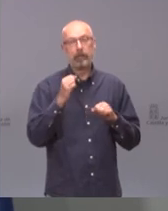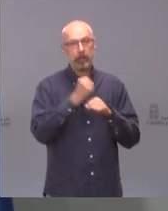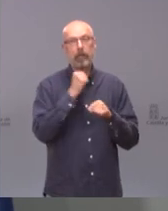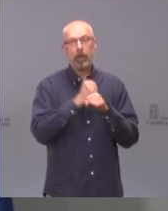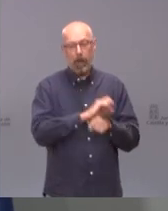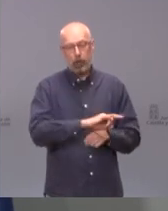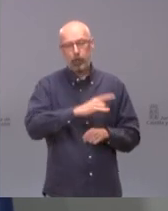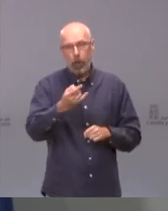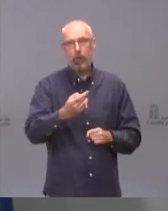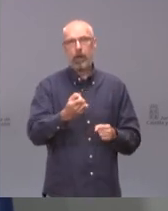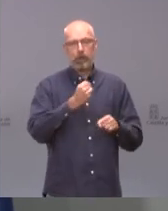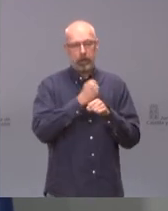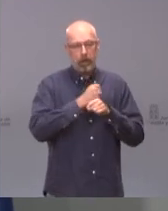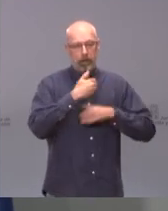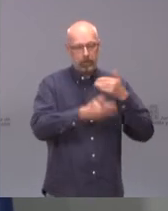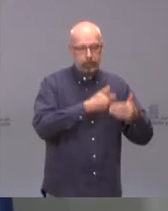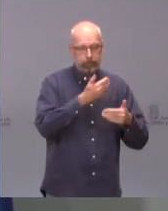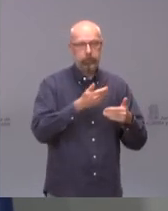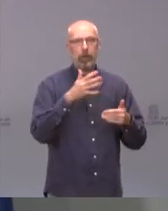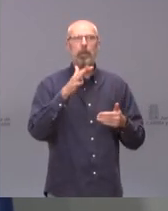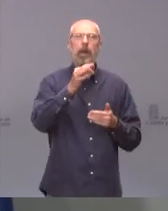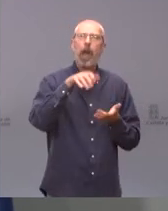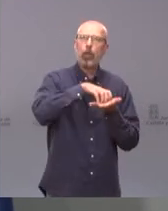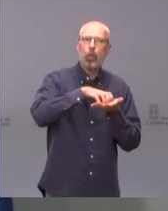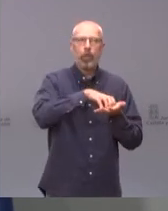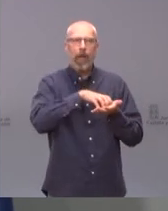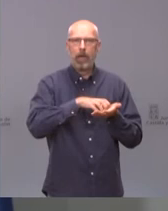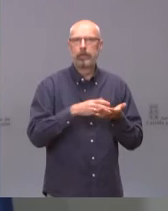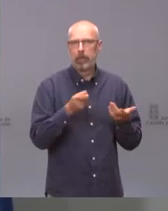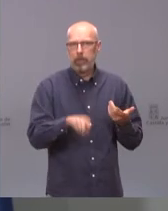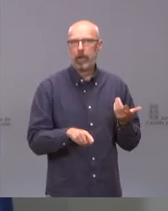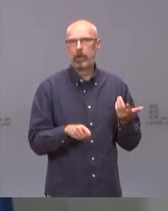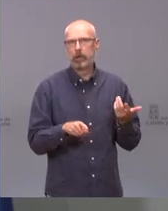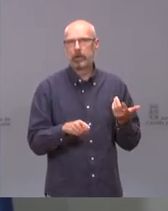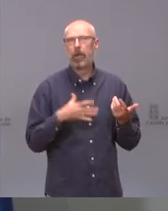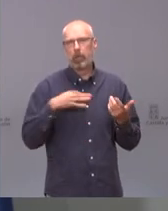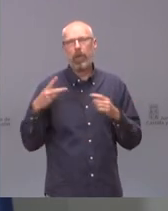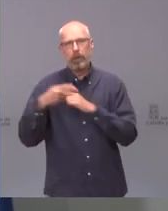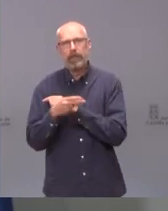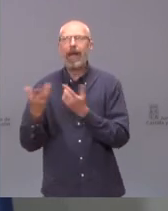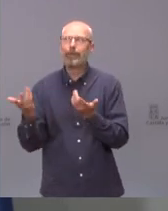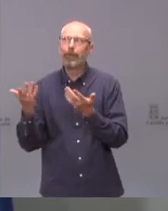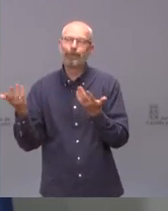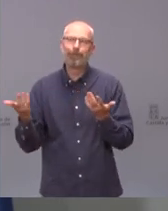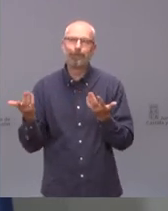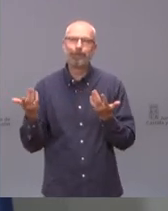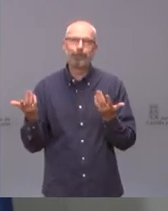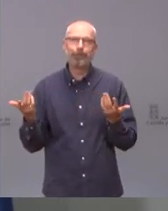que creemos que nos podríamos evitar. Y desde luego no nos permite,